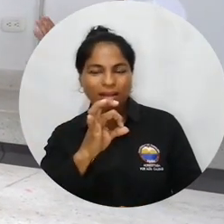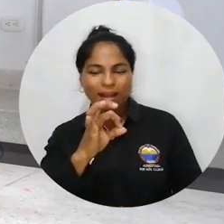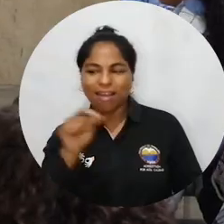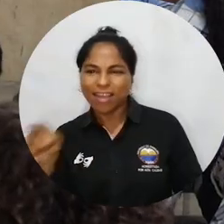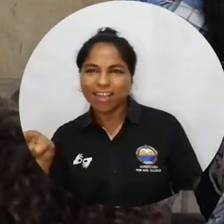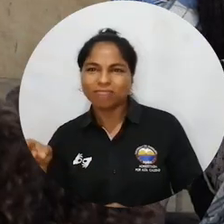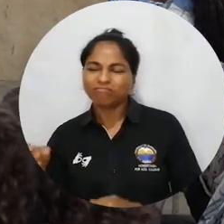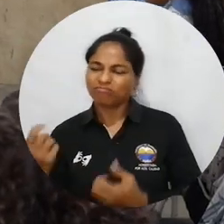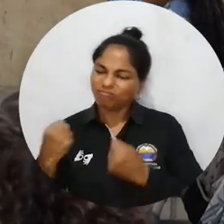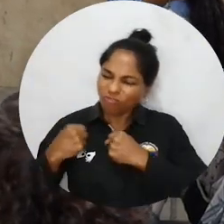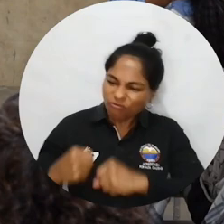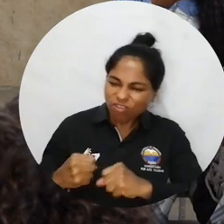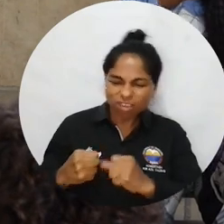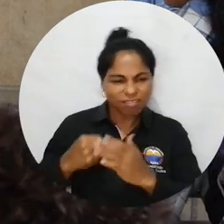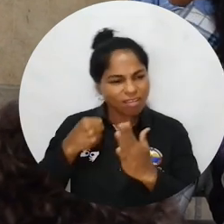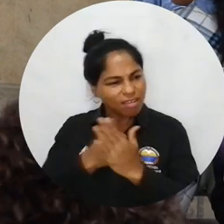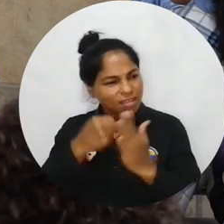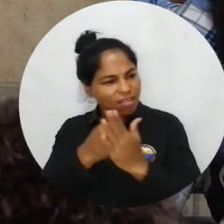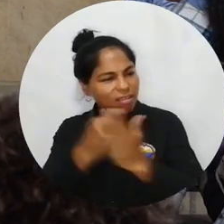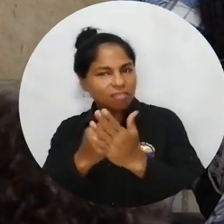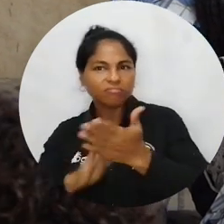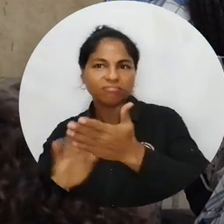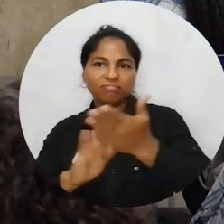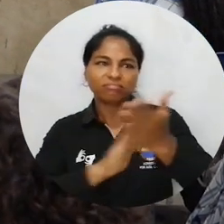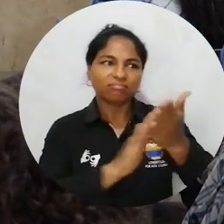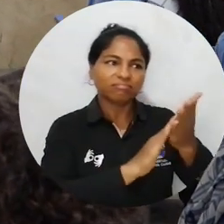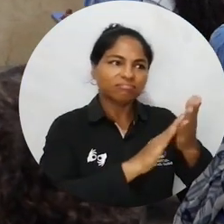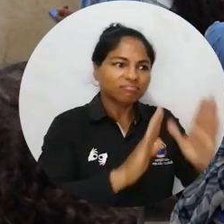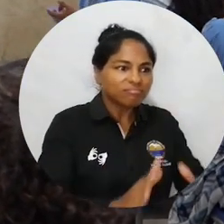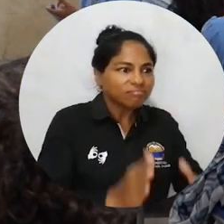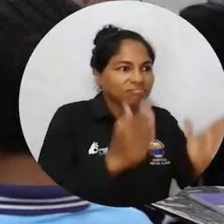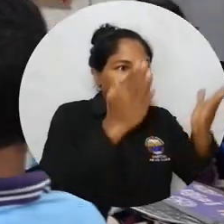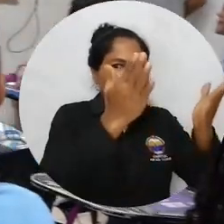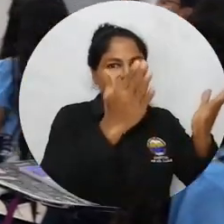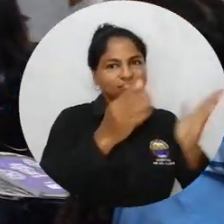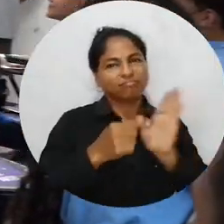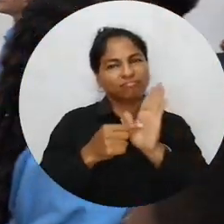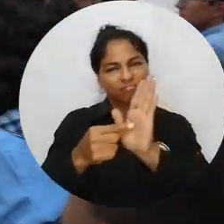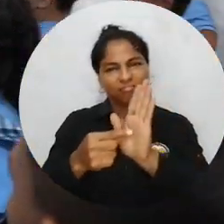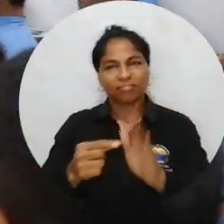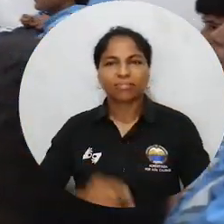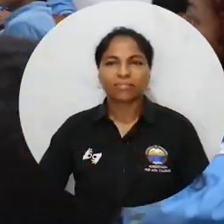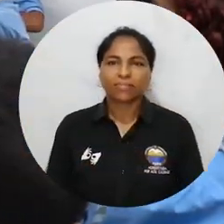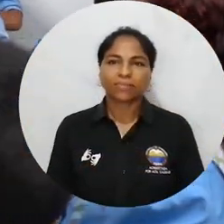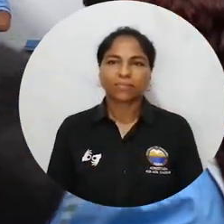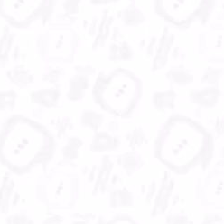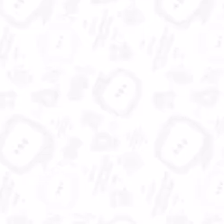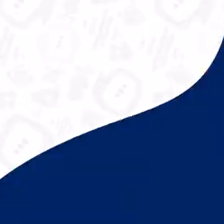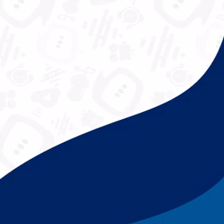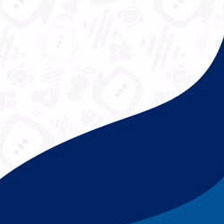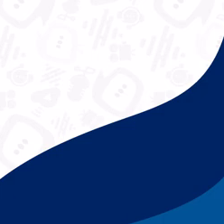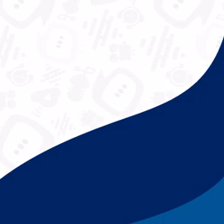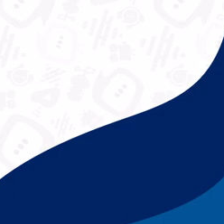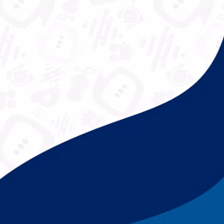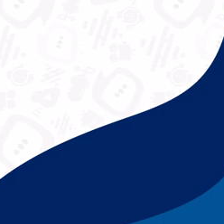Santa Marta, ha emprendido una campaña por su recuperación no solo física, también por su resignificación.